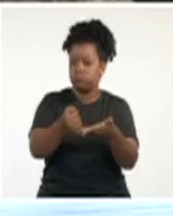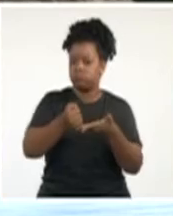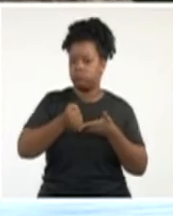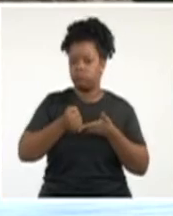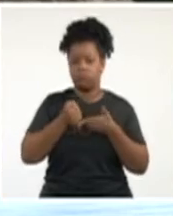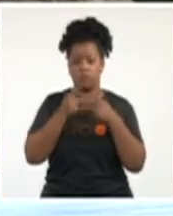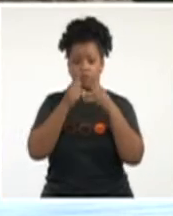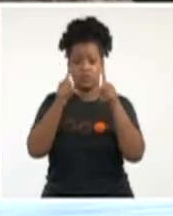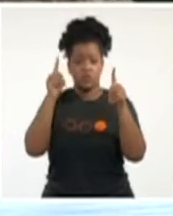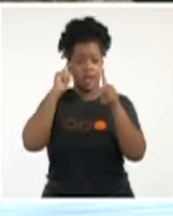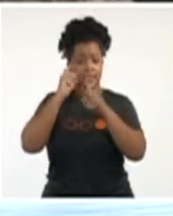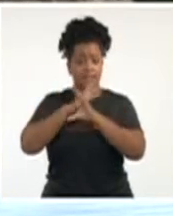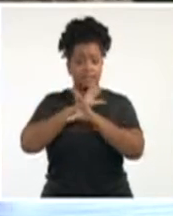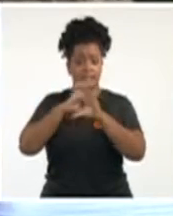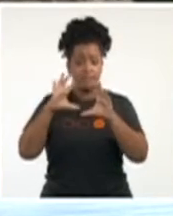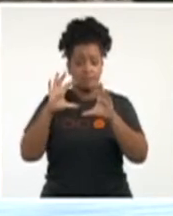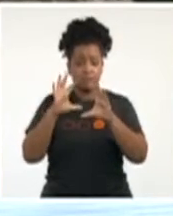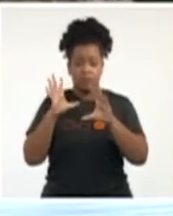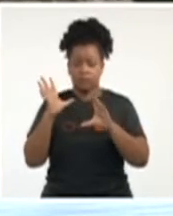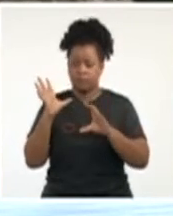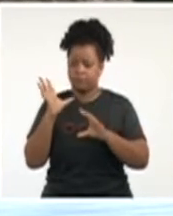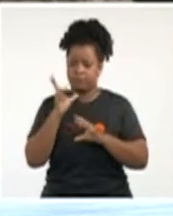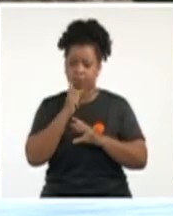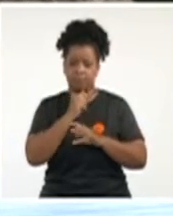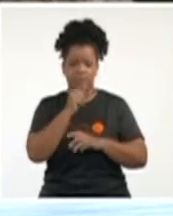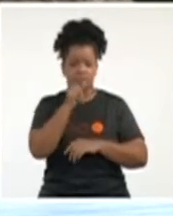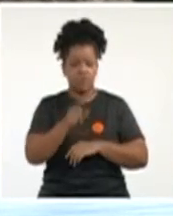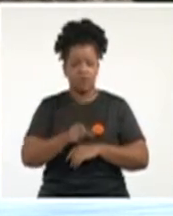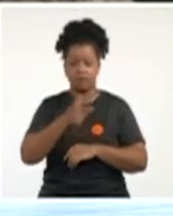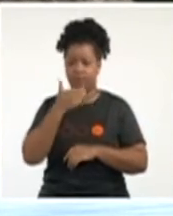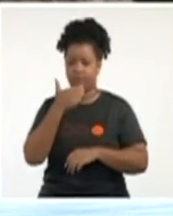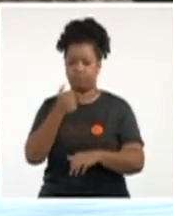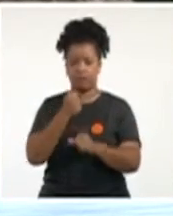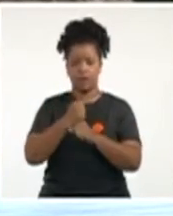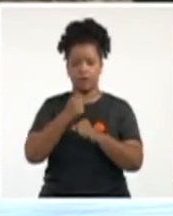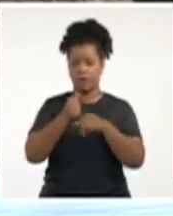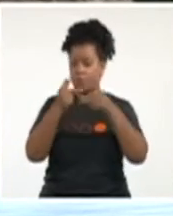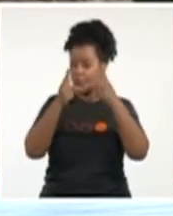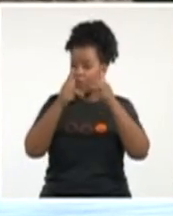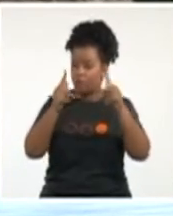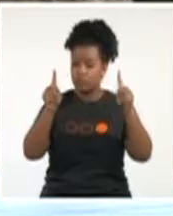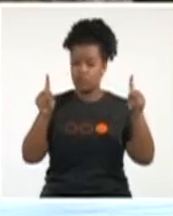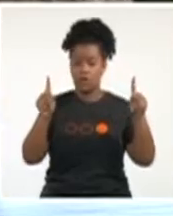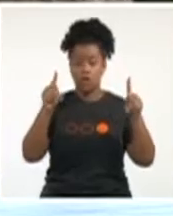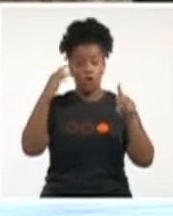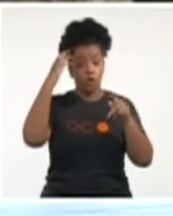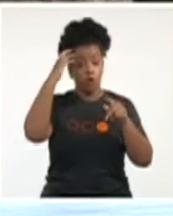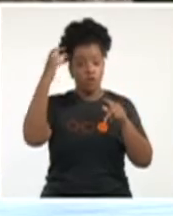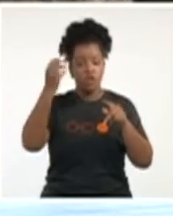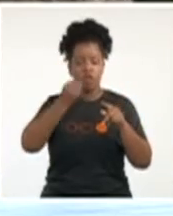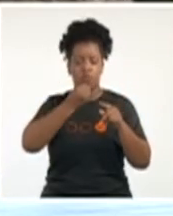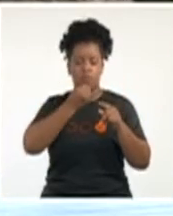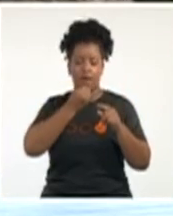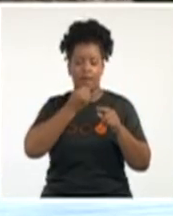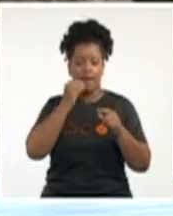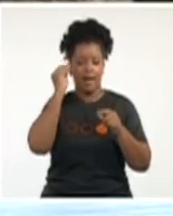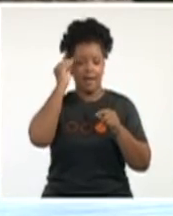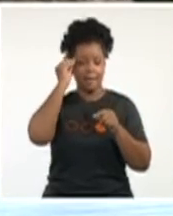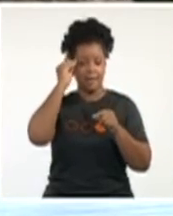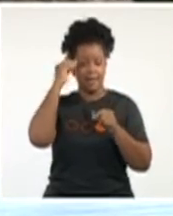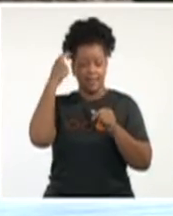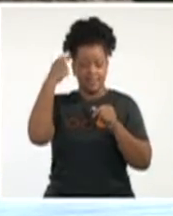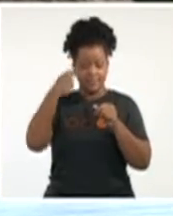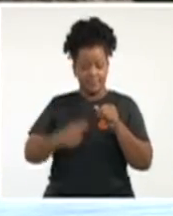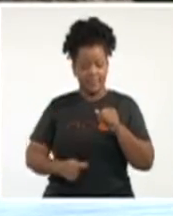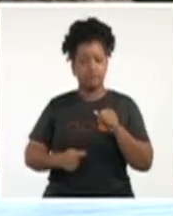científicos ha sido insustituible, para que el gobierno, la dirección del país pueda tomar las decisiones que ha ido